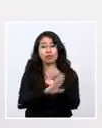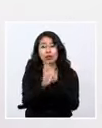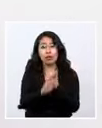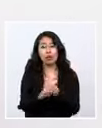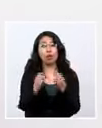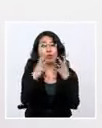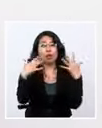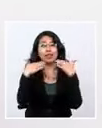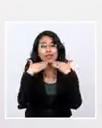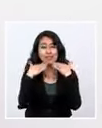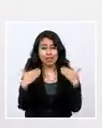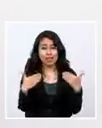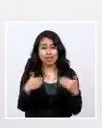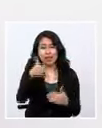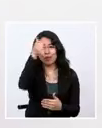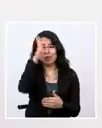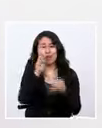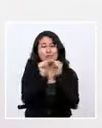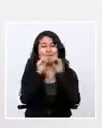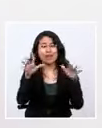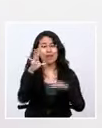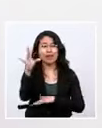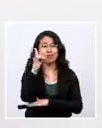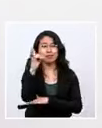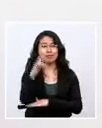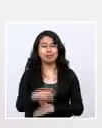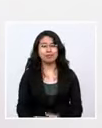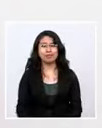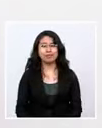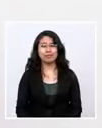Muchísimas gracias. Dios bendiga, Bolivia.